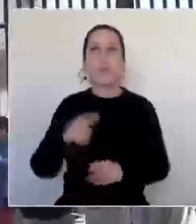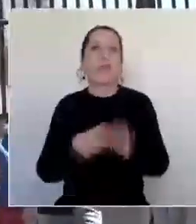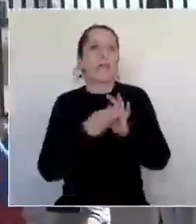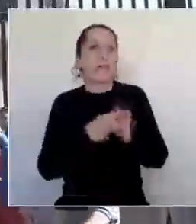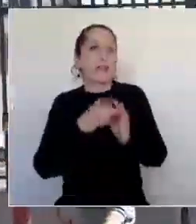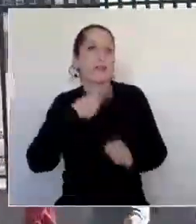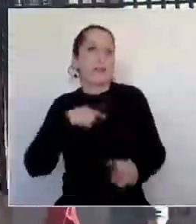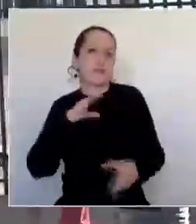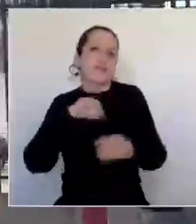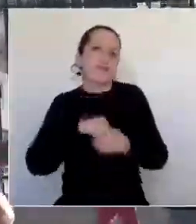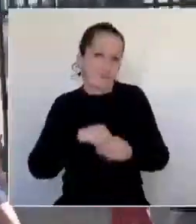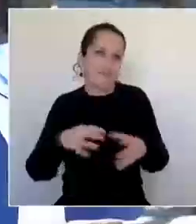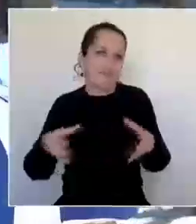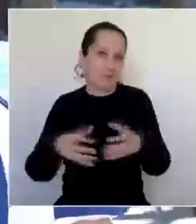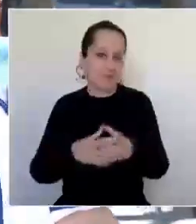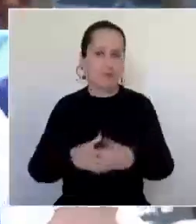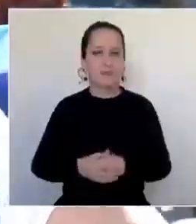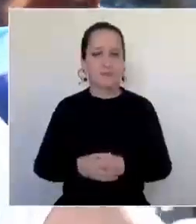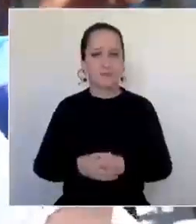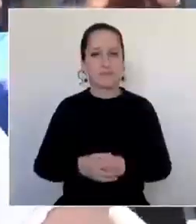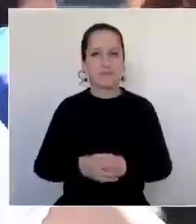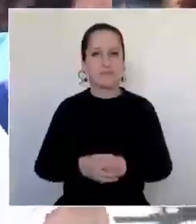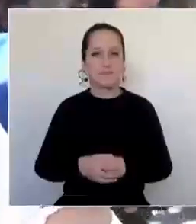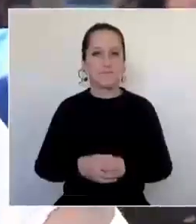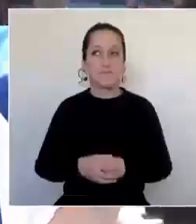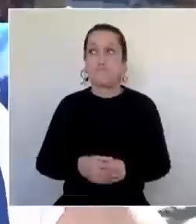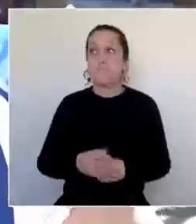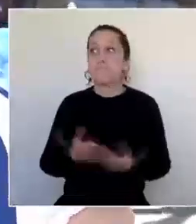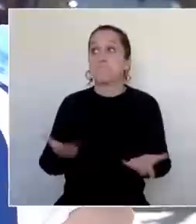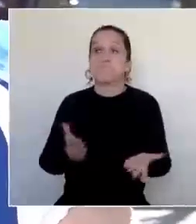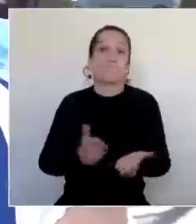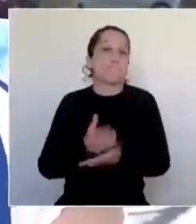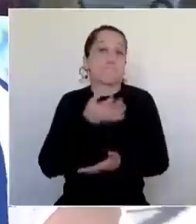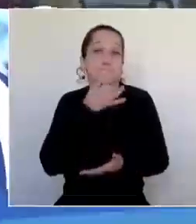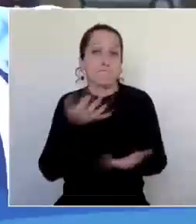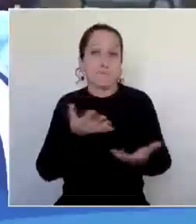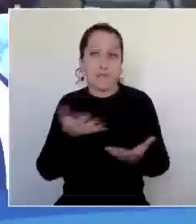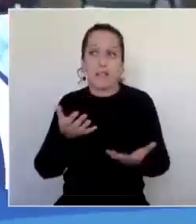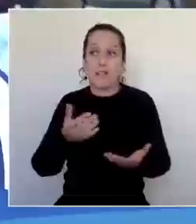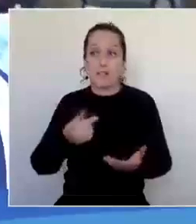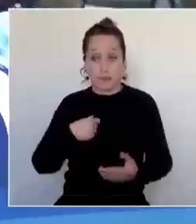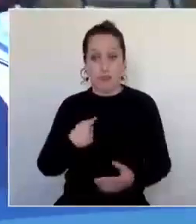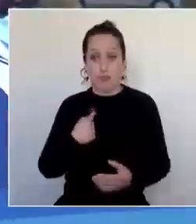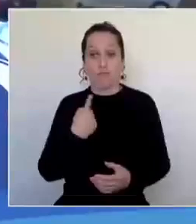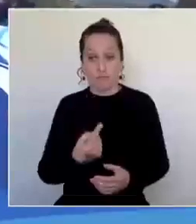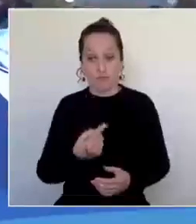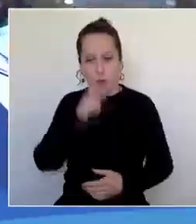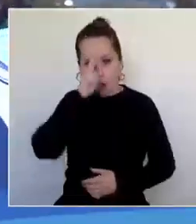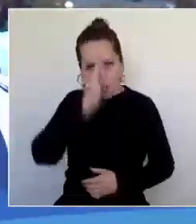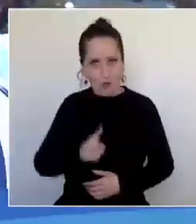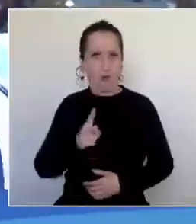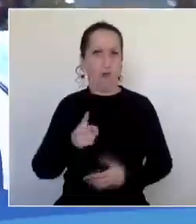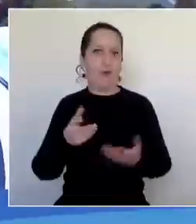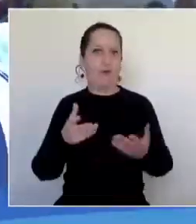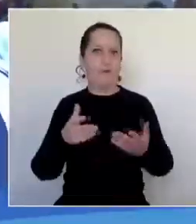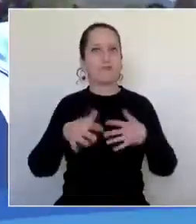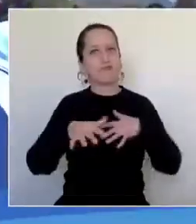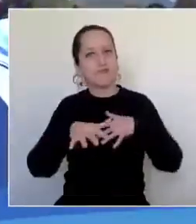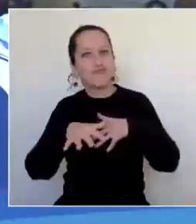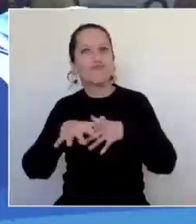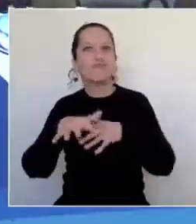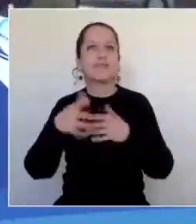parte de este evento. En primera instancia es un honor poder participar de este evento, ya que